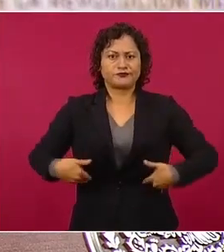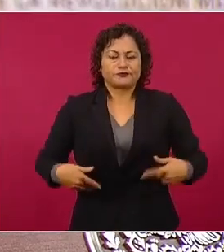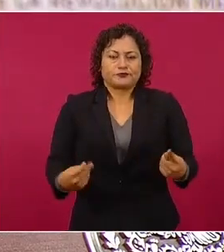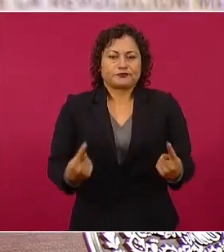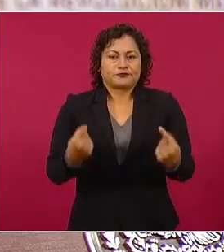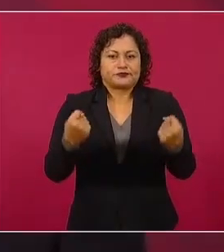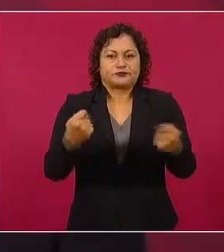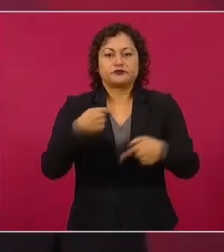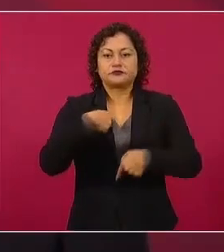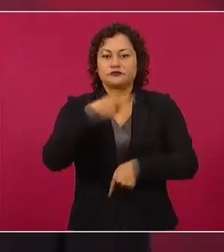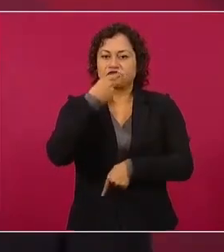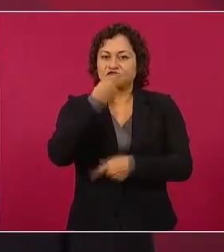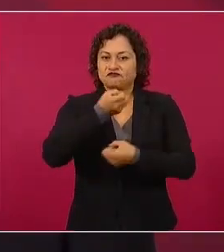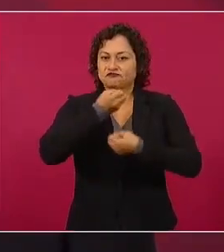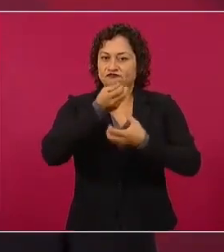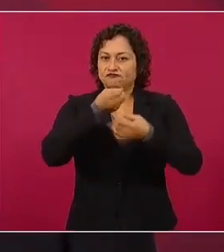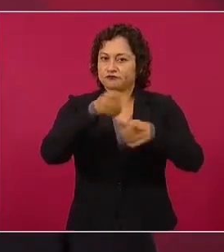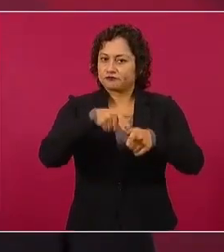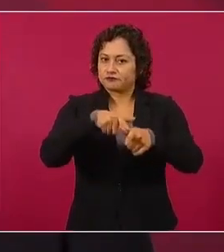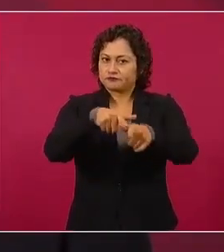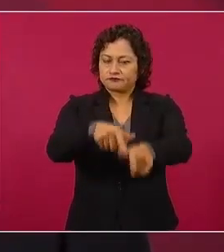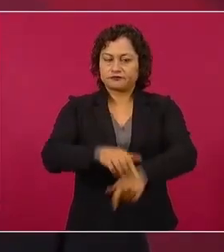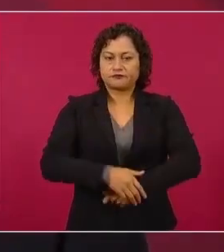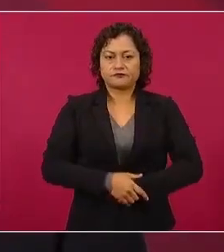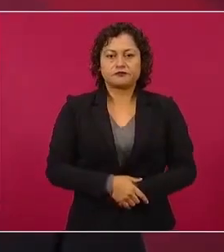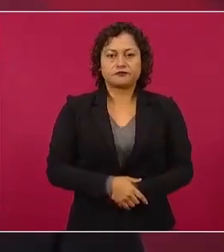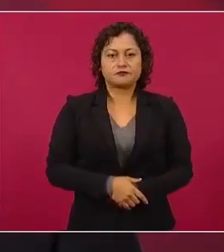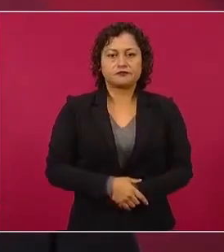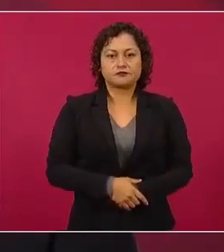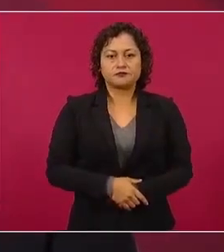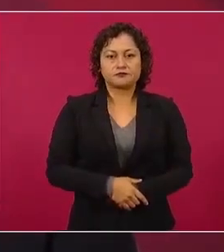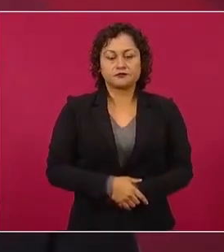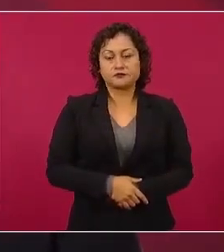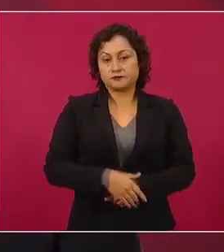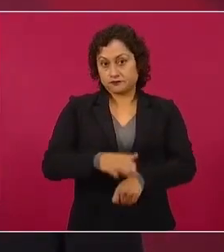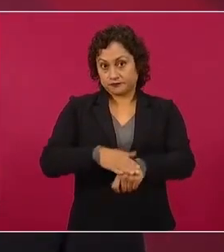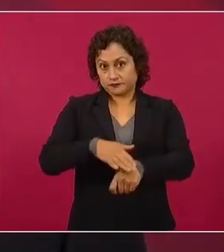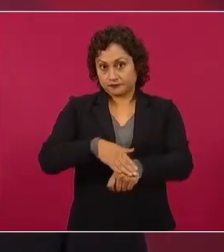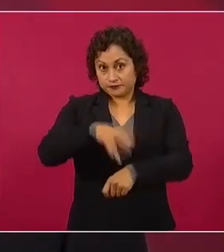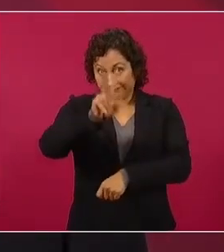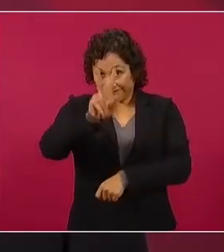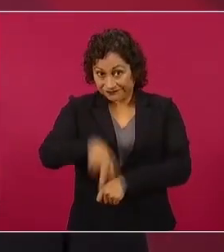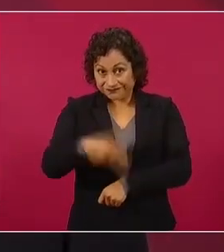se rayaban